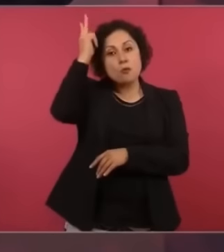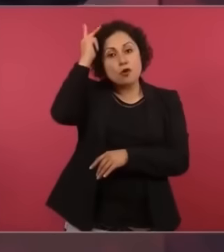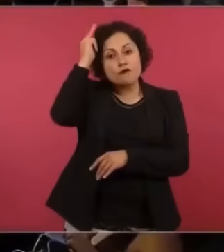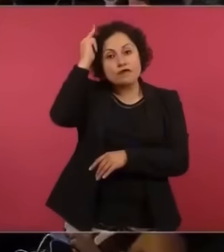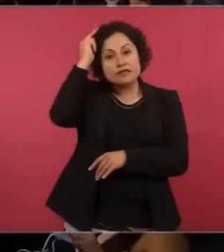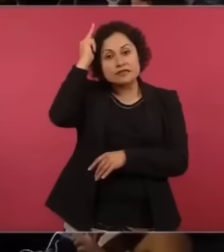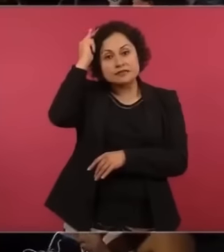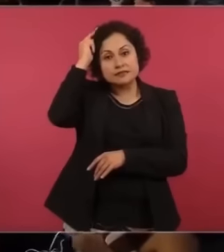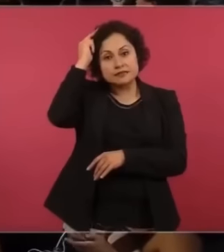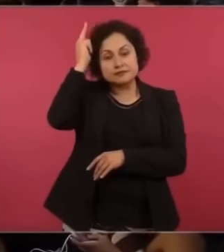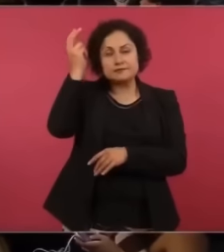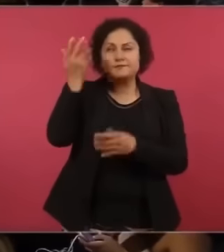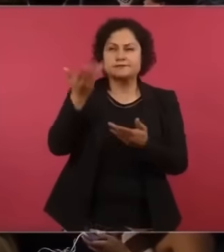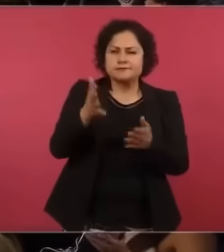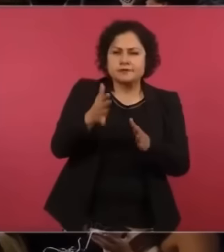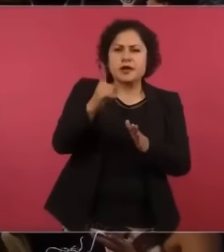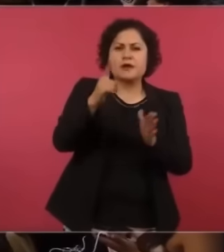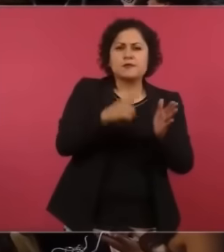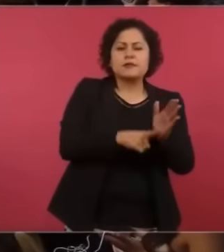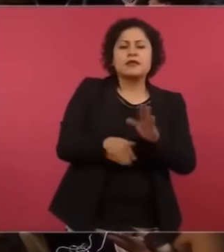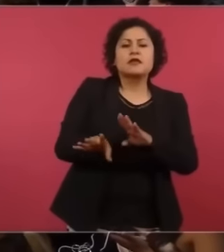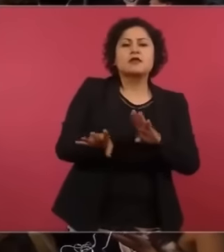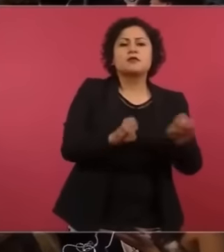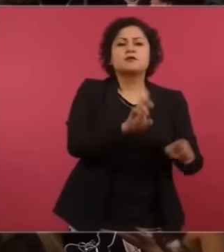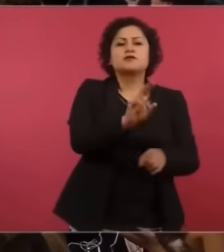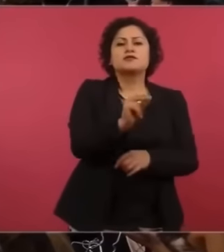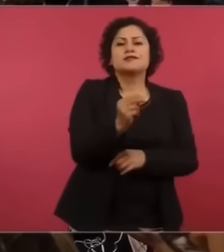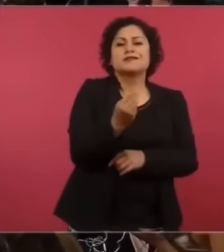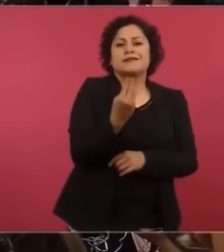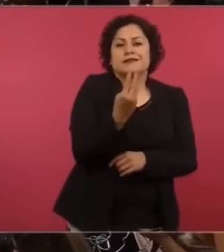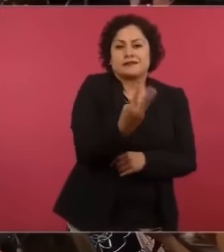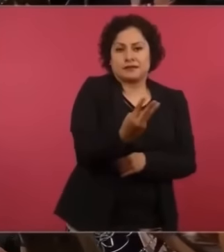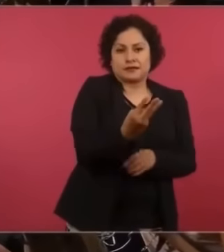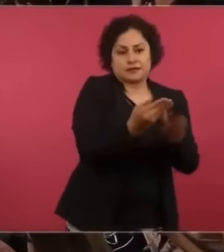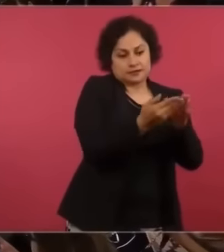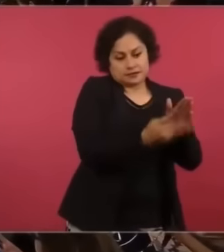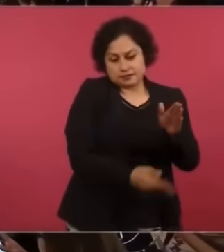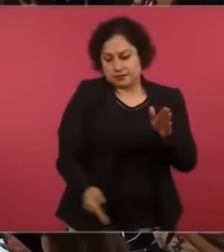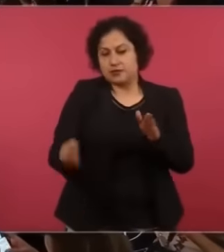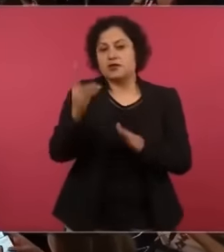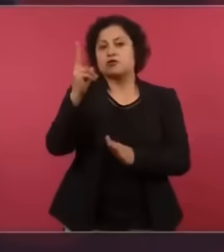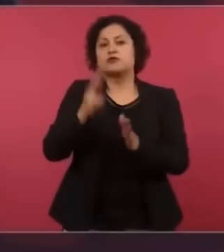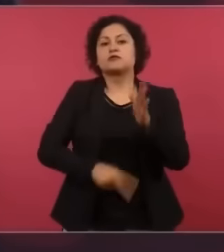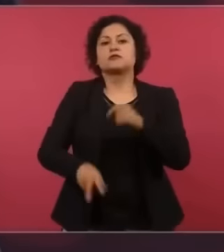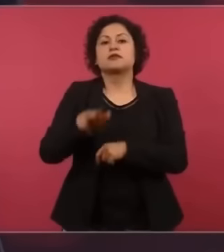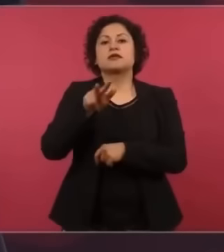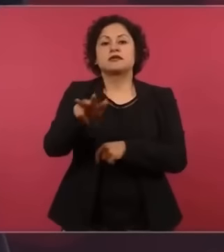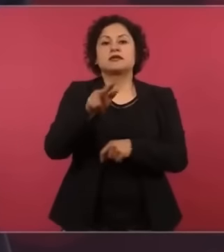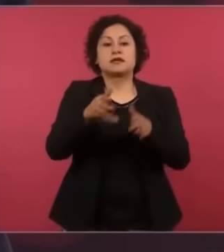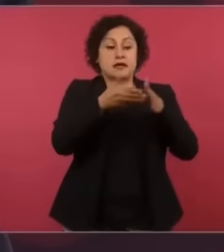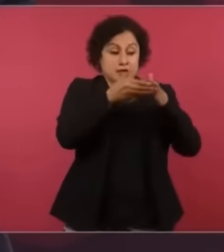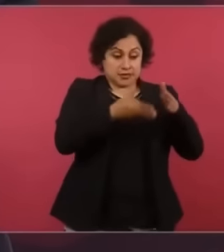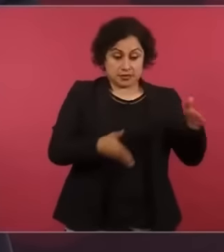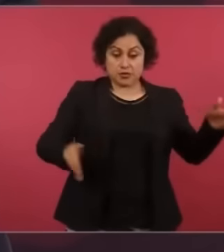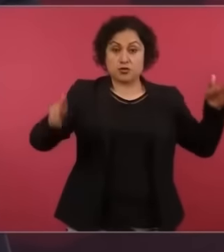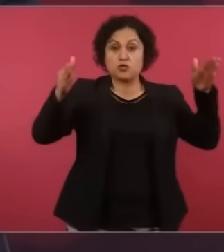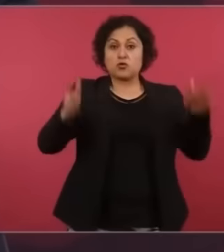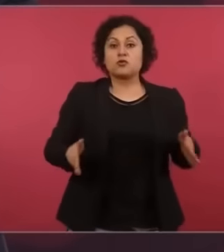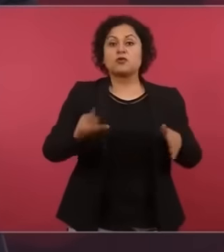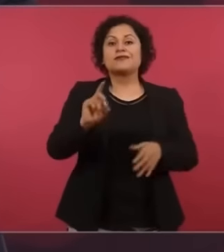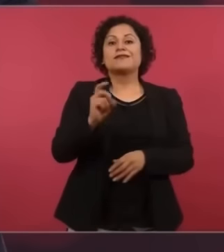hasta 2018, 36 años,